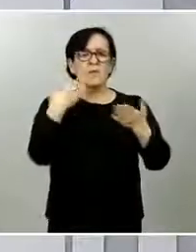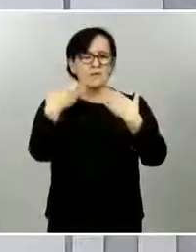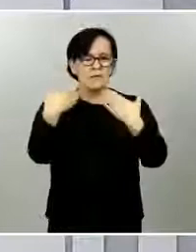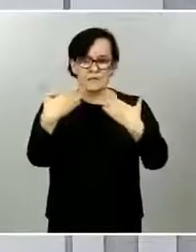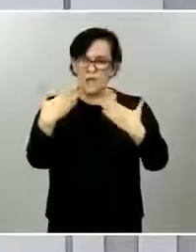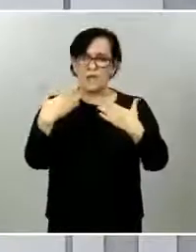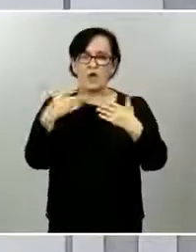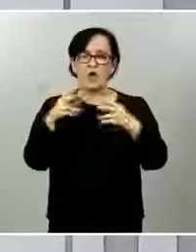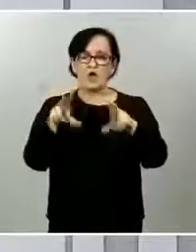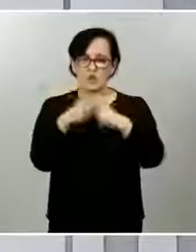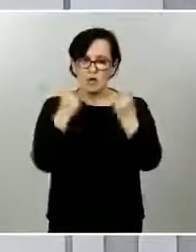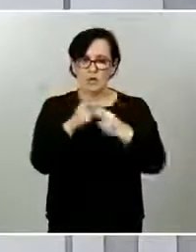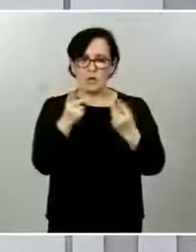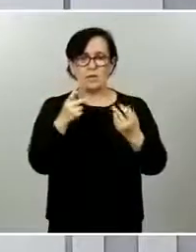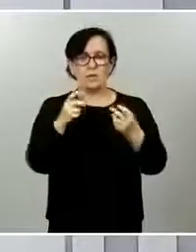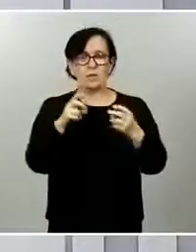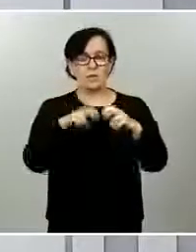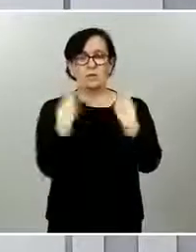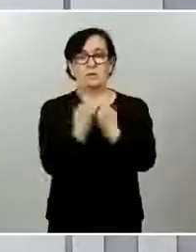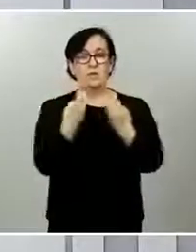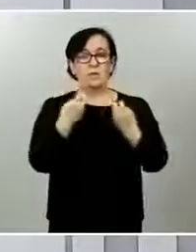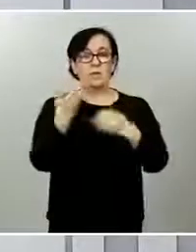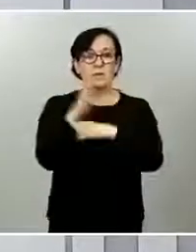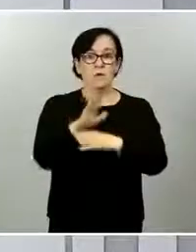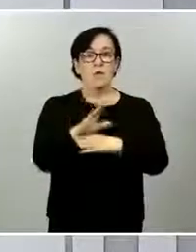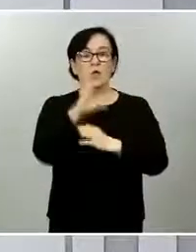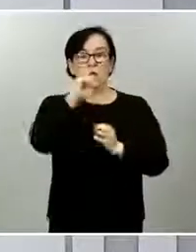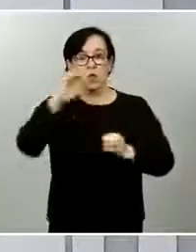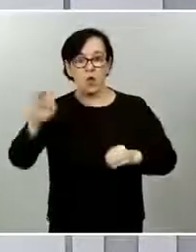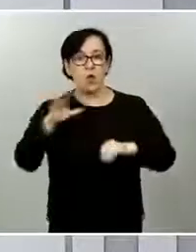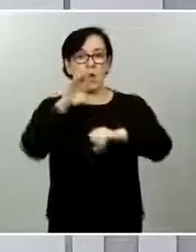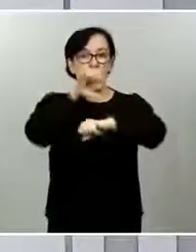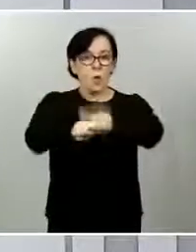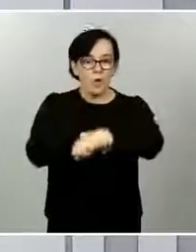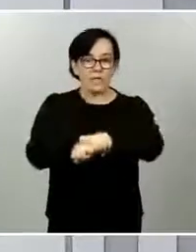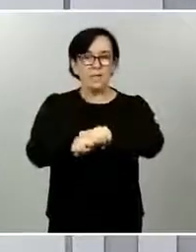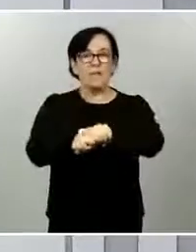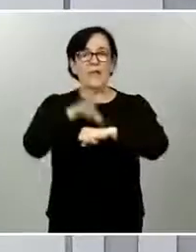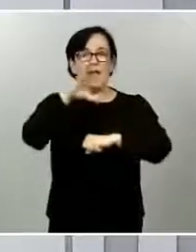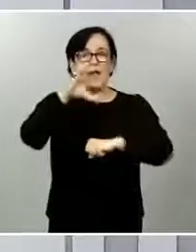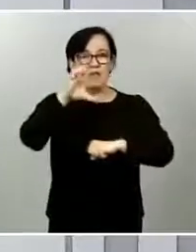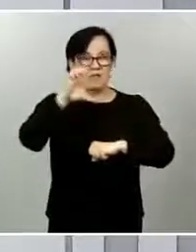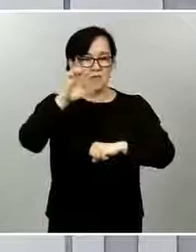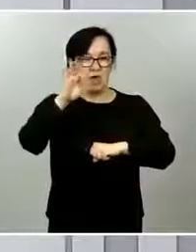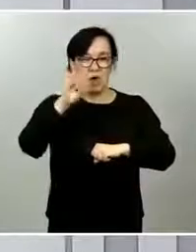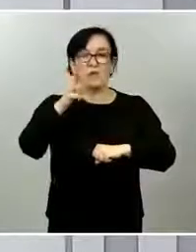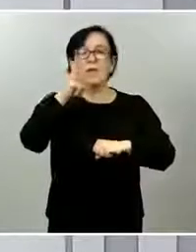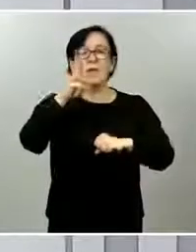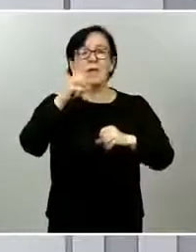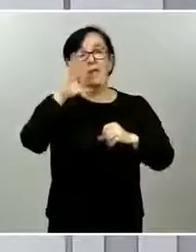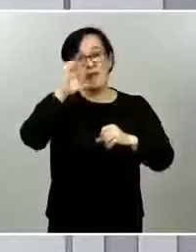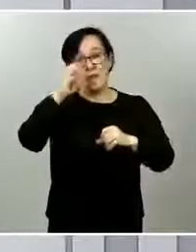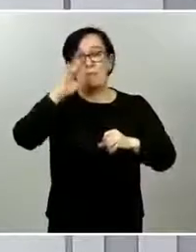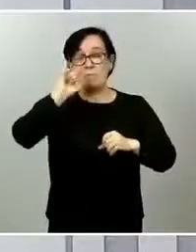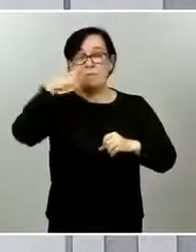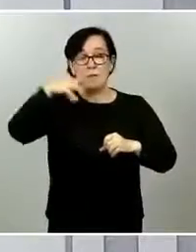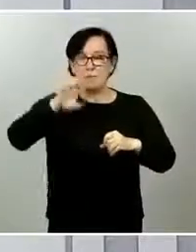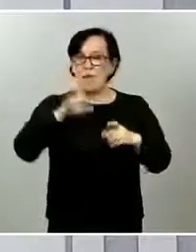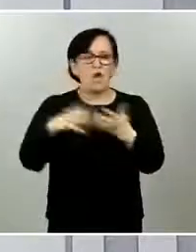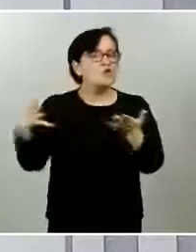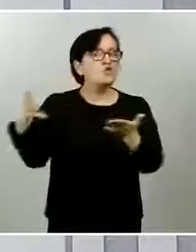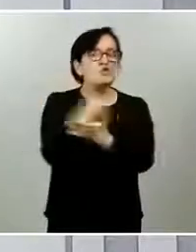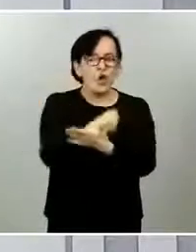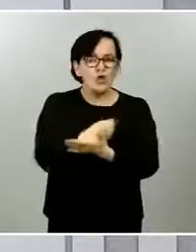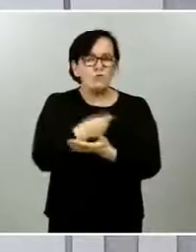presidente Sánchez, pero ha sido unánime el aplauso que ha recibido el diálogo social y en sus personas